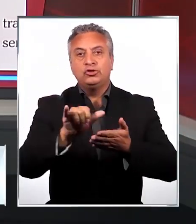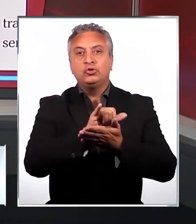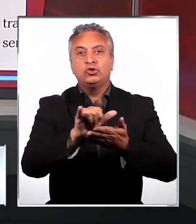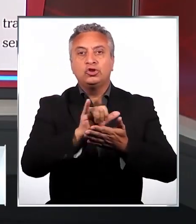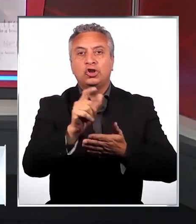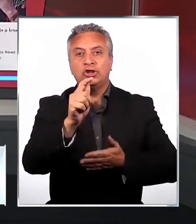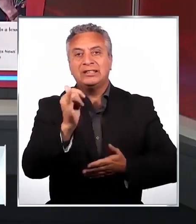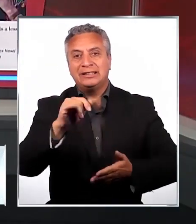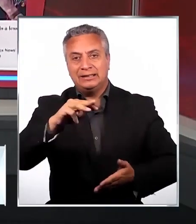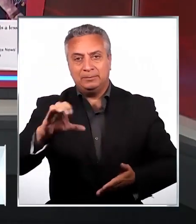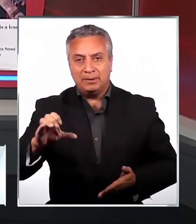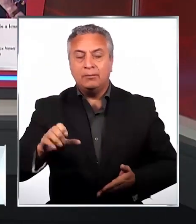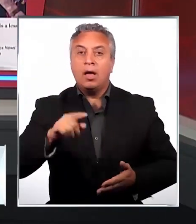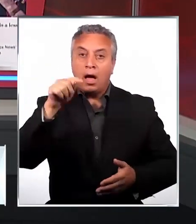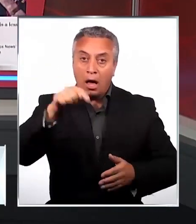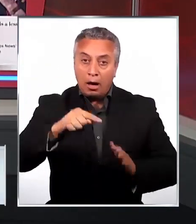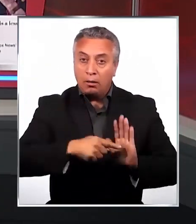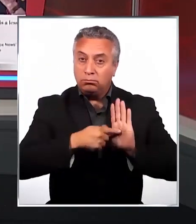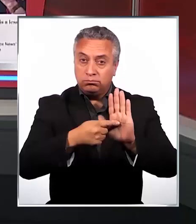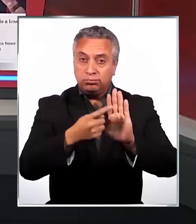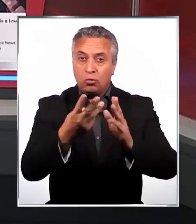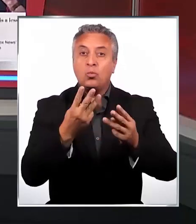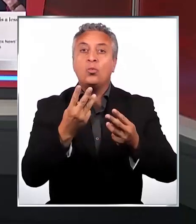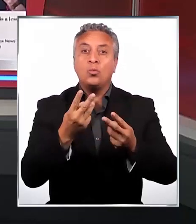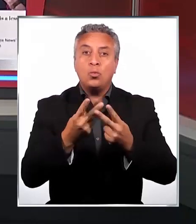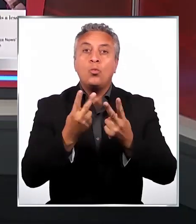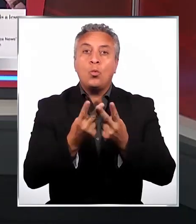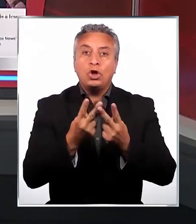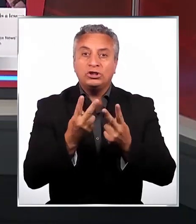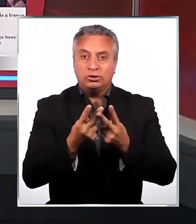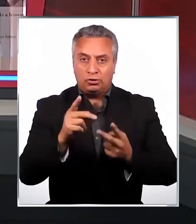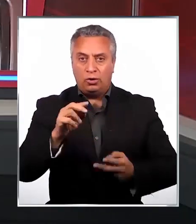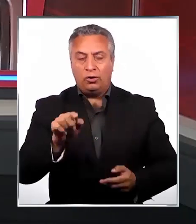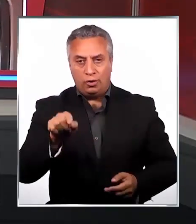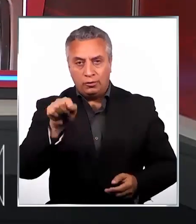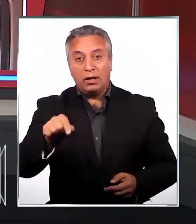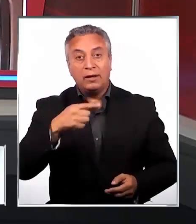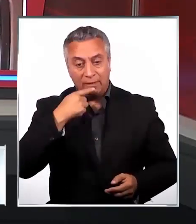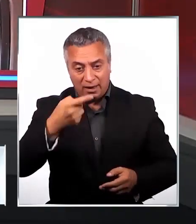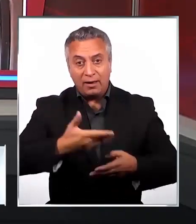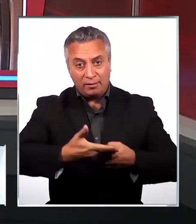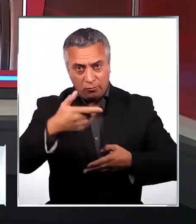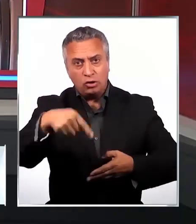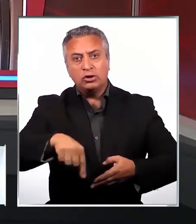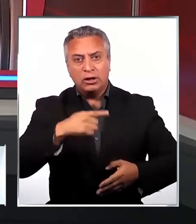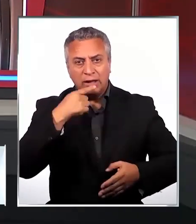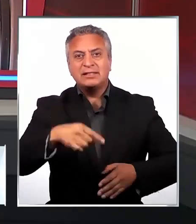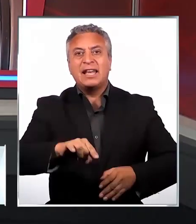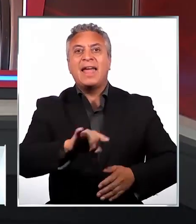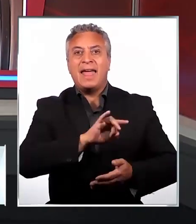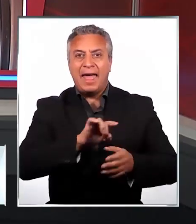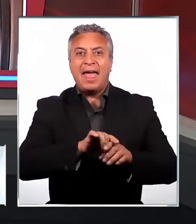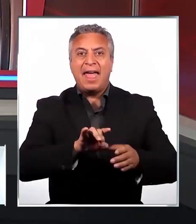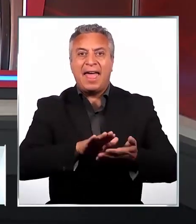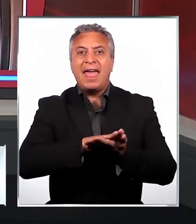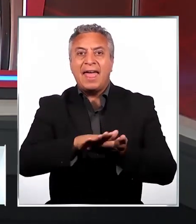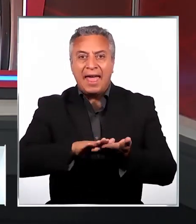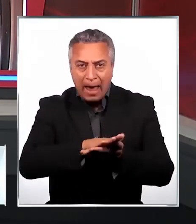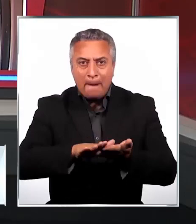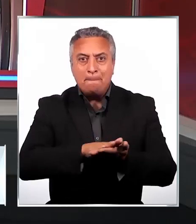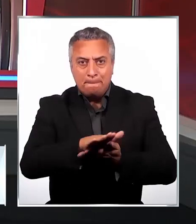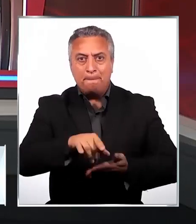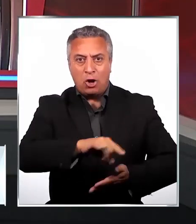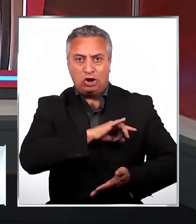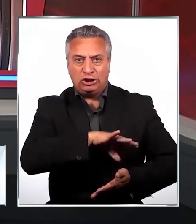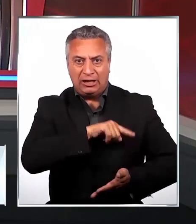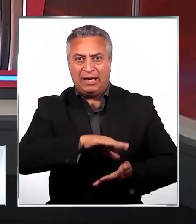Post en los Estados Unidos. Ahora el diario británico The Telegraph dice que Chile es el ejemplo de lo que no hay que hacer